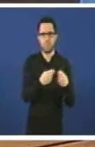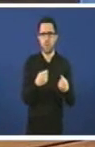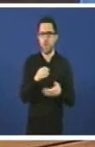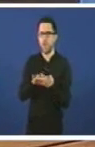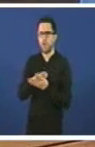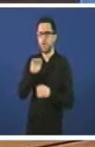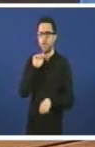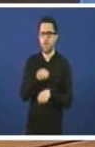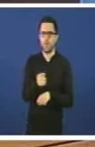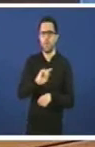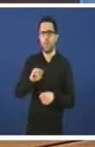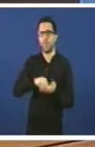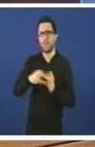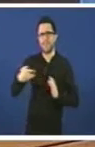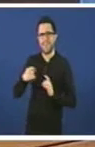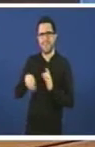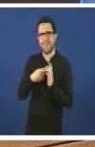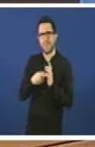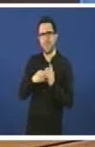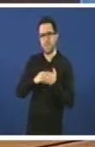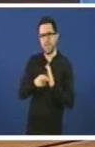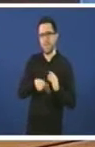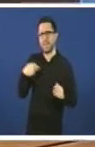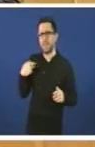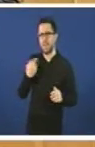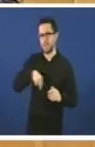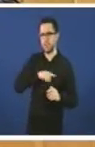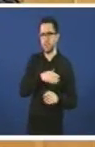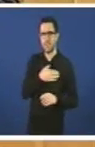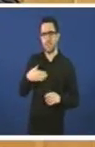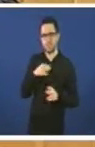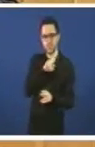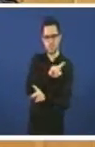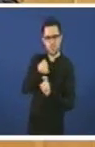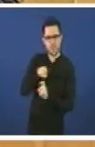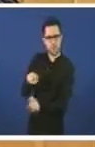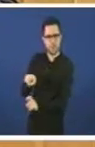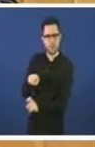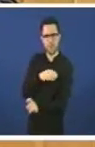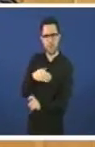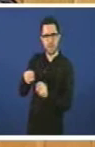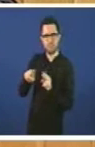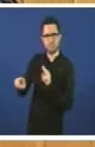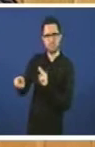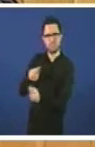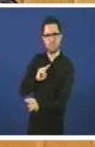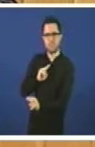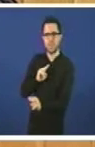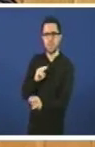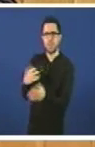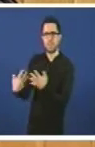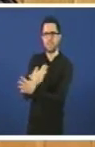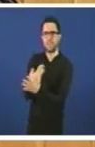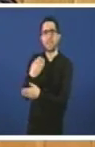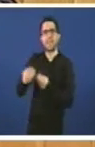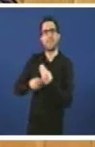Vostes están empeñados na destrucción da lingua deste país e non só que queremos con esta interpelación e que dre contas do que vai